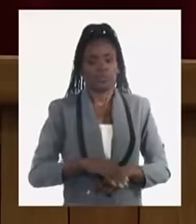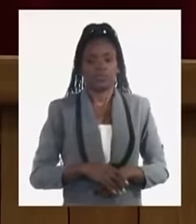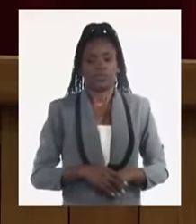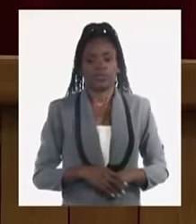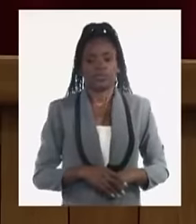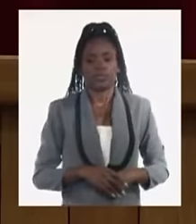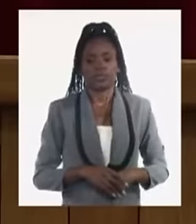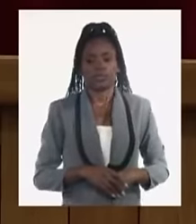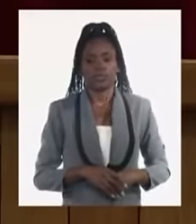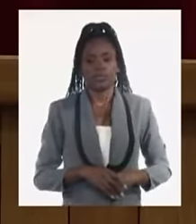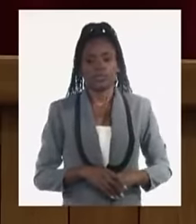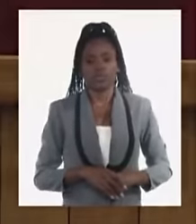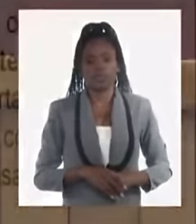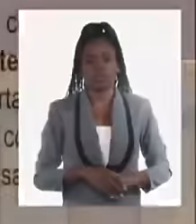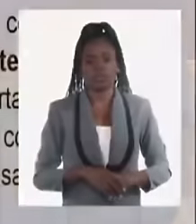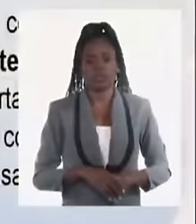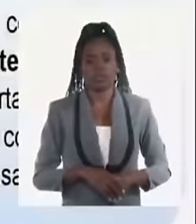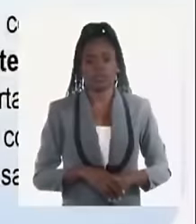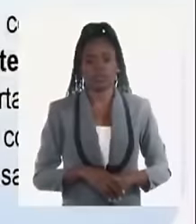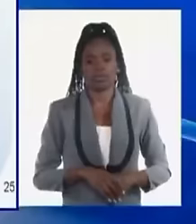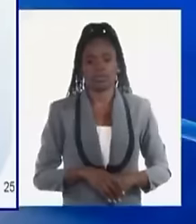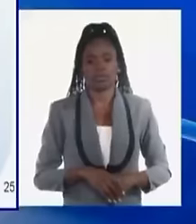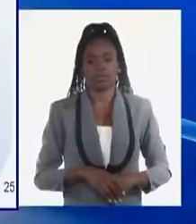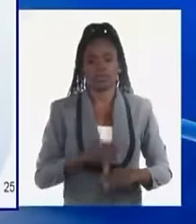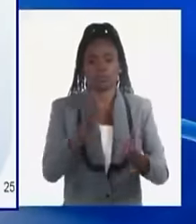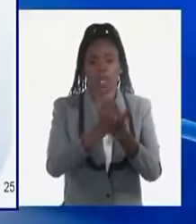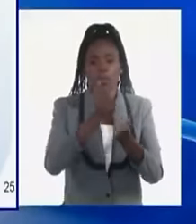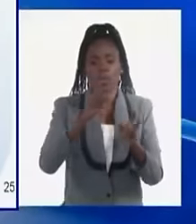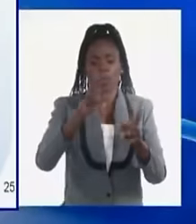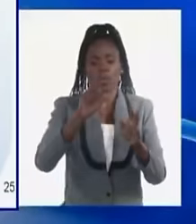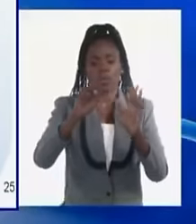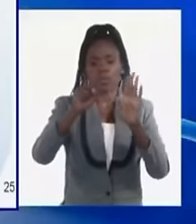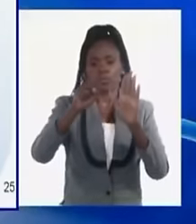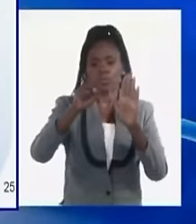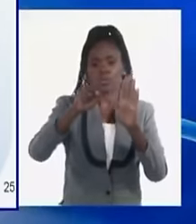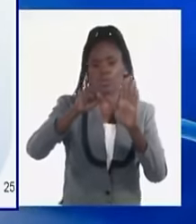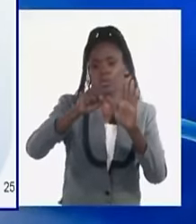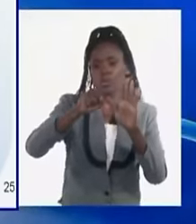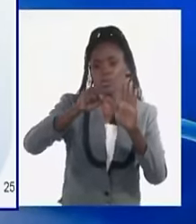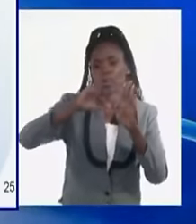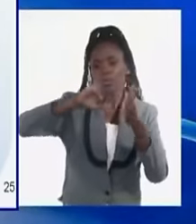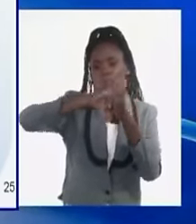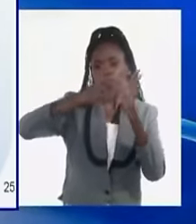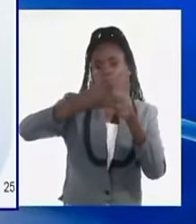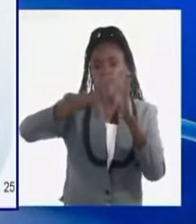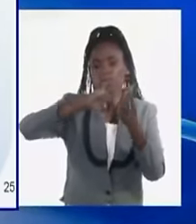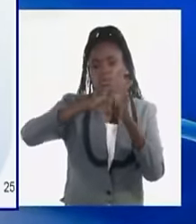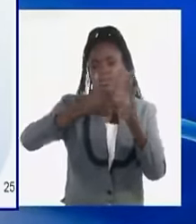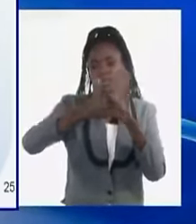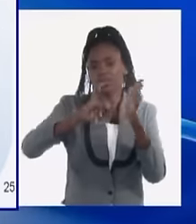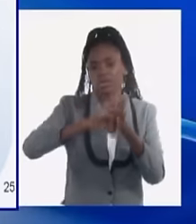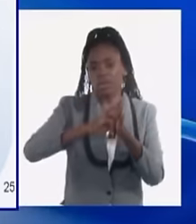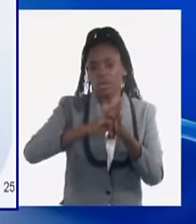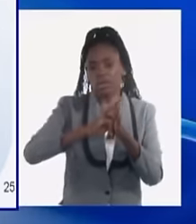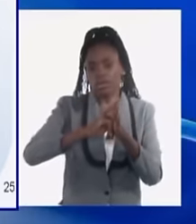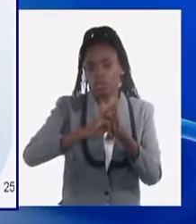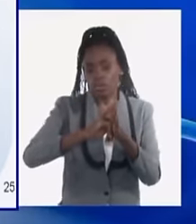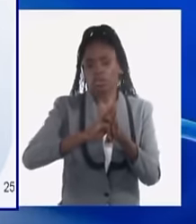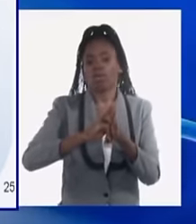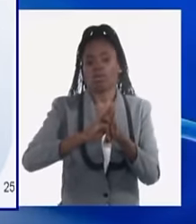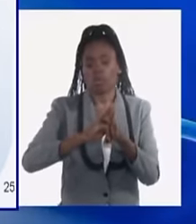Aprobar nuevos proyectos de negocios y mecanismos que permitan rescatar la liquidez de las cuentas en divisa